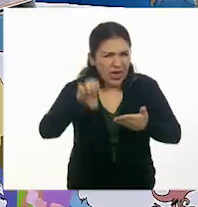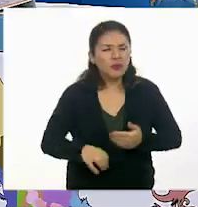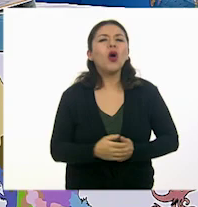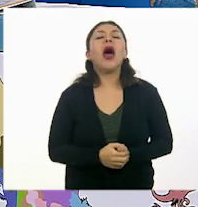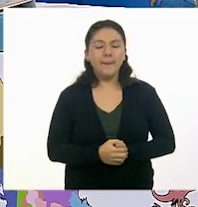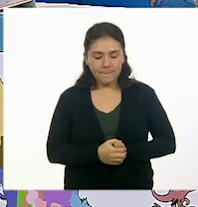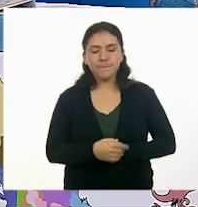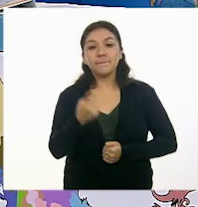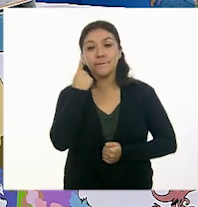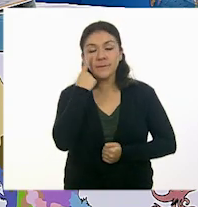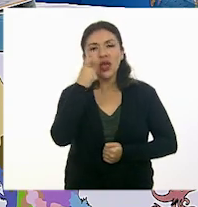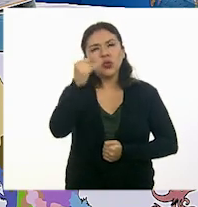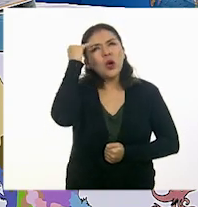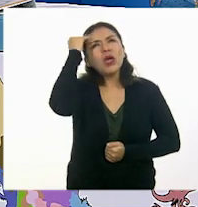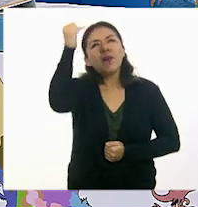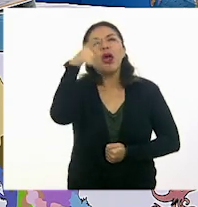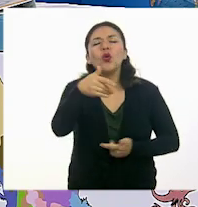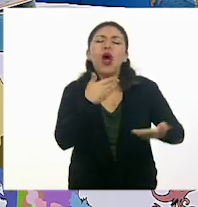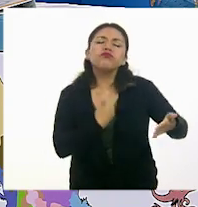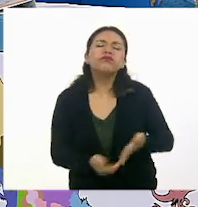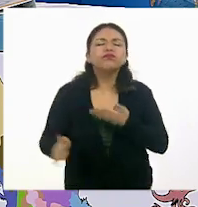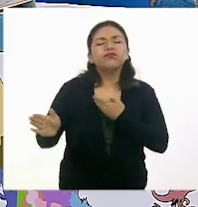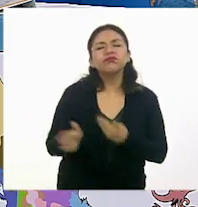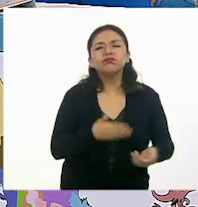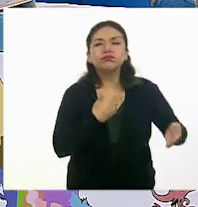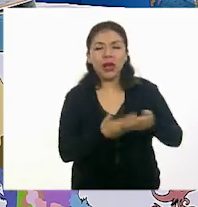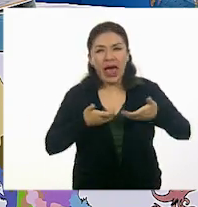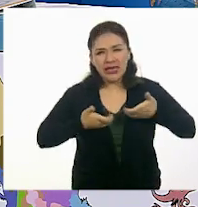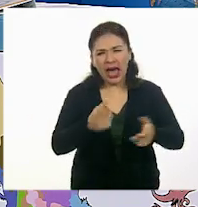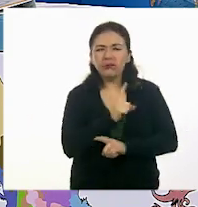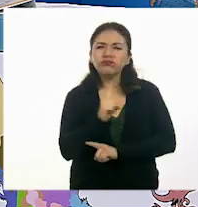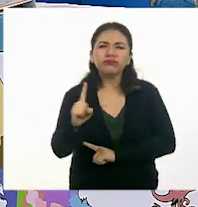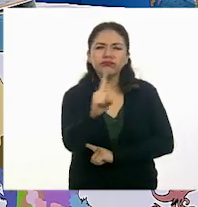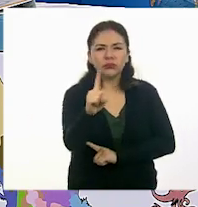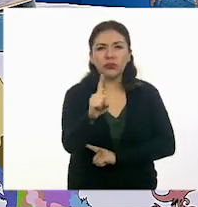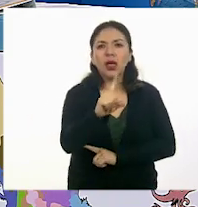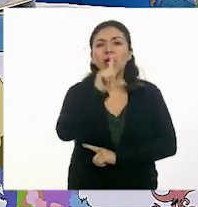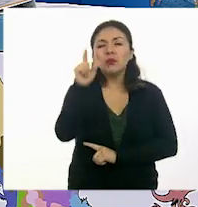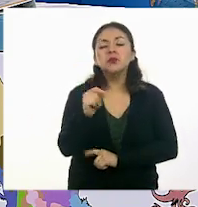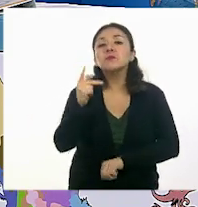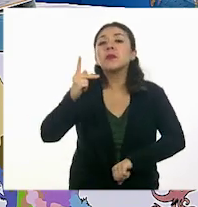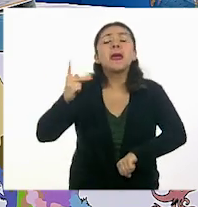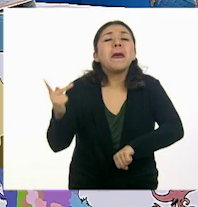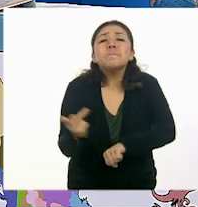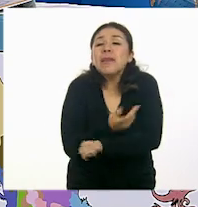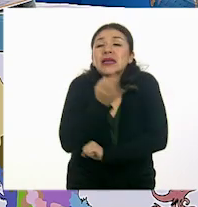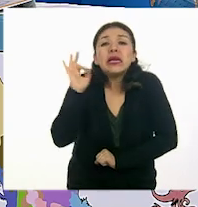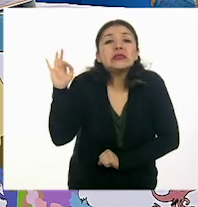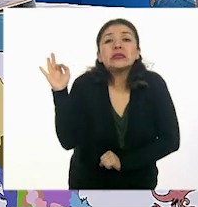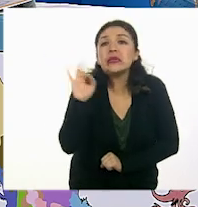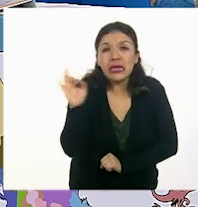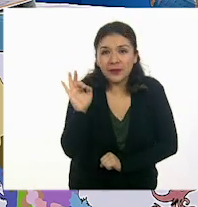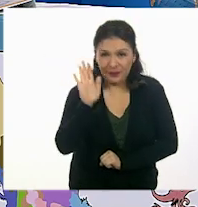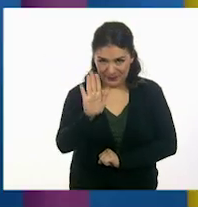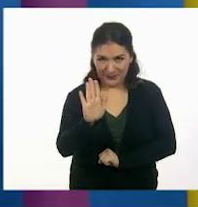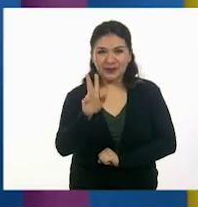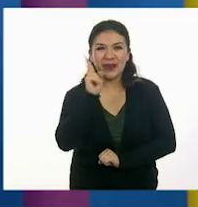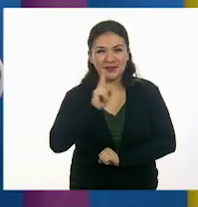Imaginemos, por ejemplo, que vas caminando por la calle. Y cómo reaccionarías a la pregunta, ¿qué pasaría si...? ¿De acuerdo, María?